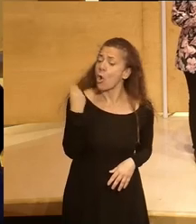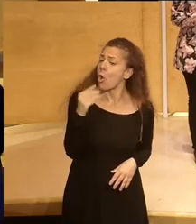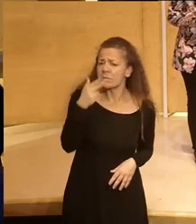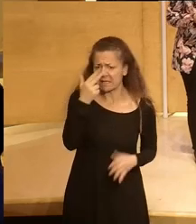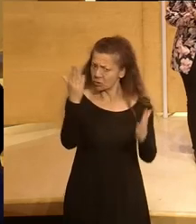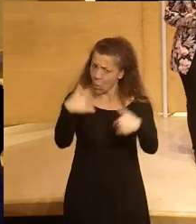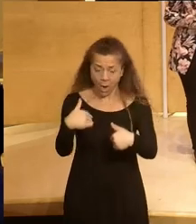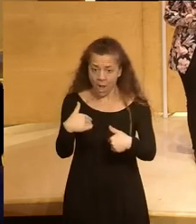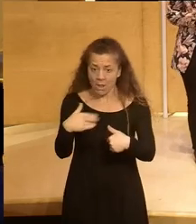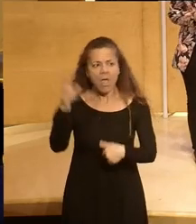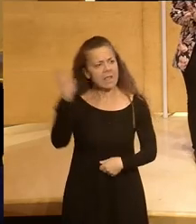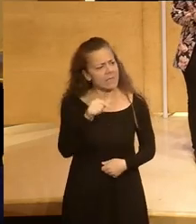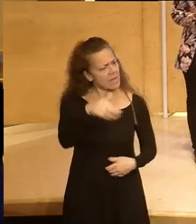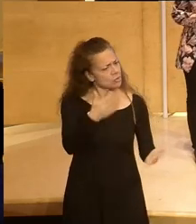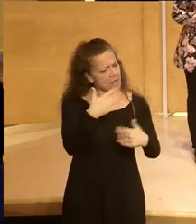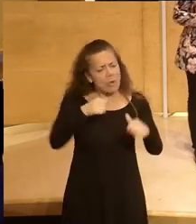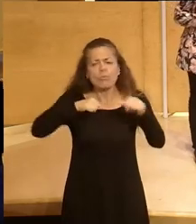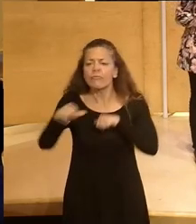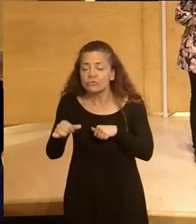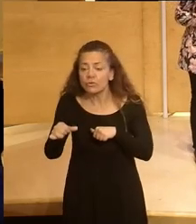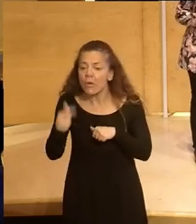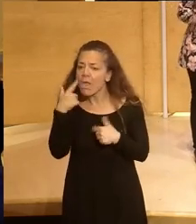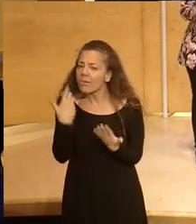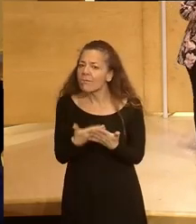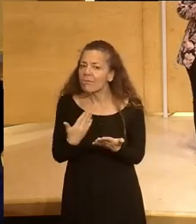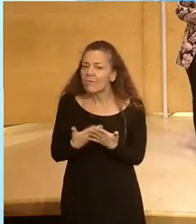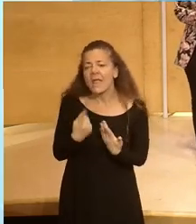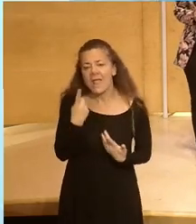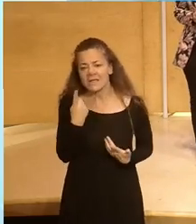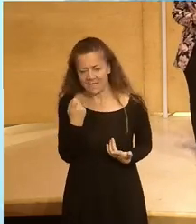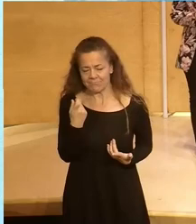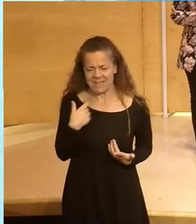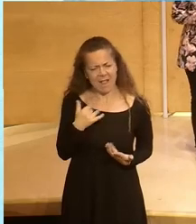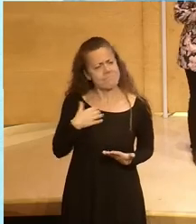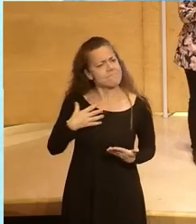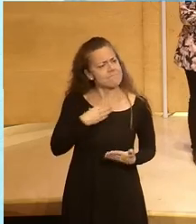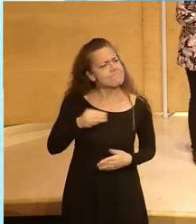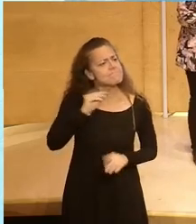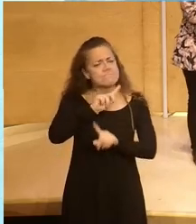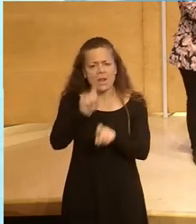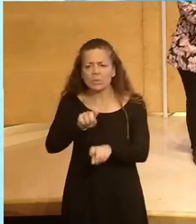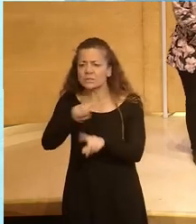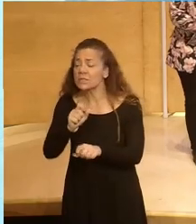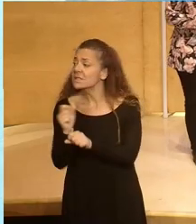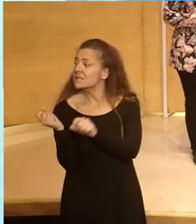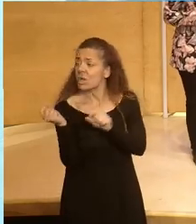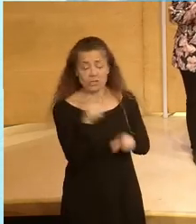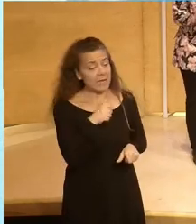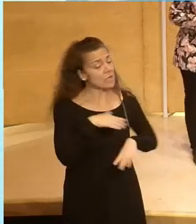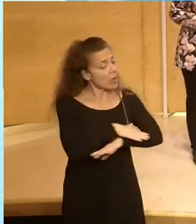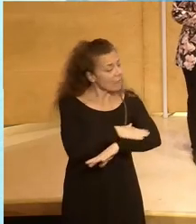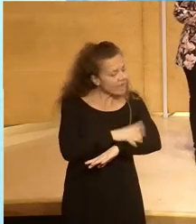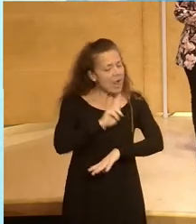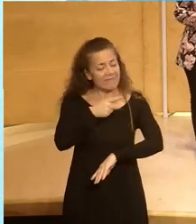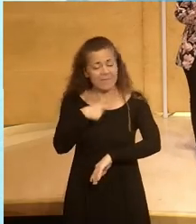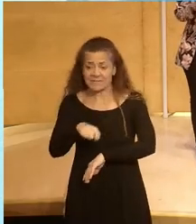estamos interesados que vengan a un diálogo por el futuro y se lleven varios kilos de papeles se lo haremos llegar a la vicepresidenta se lo haremos llegar al gobierno y